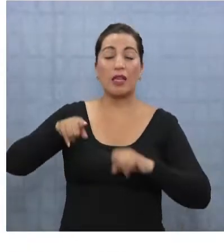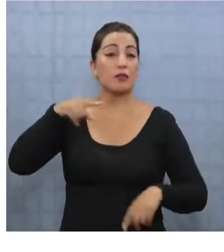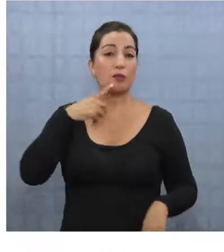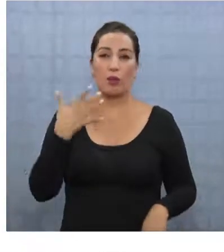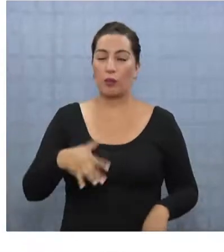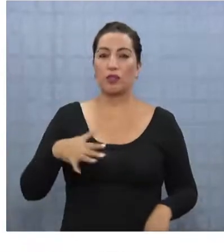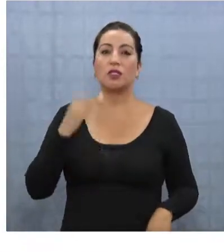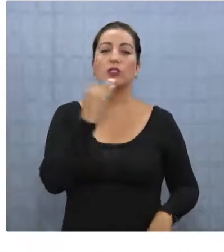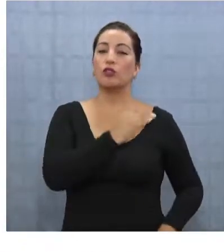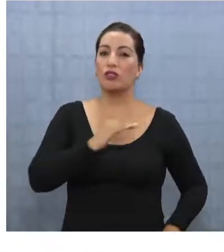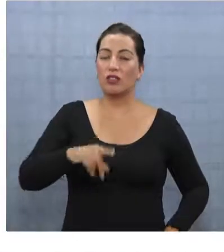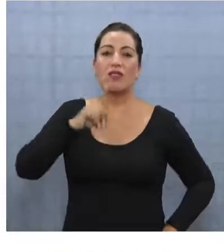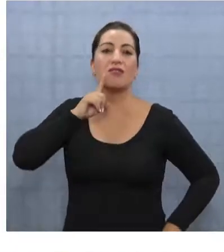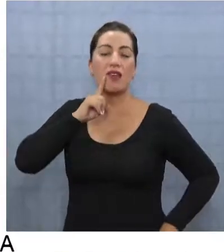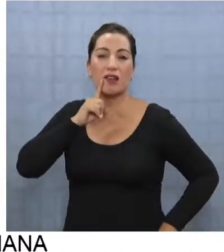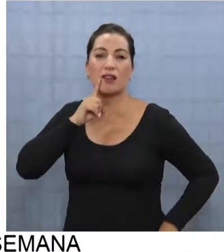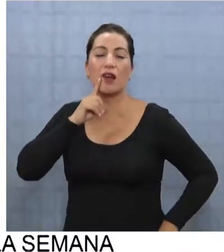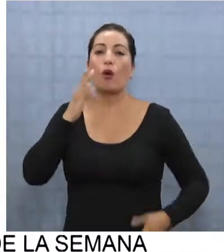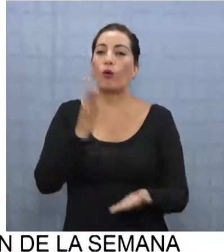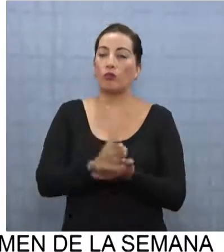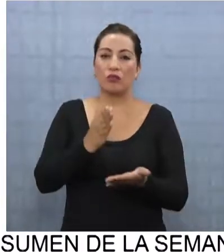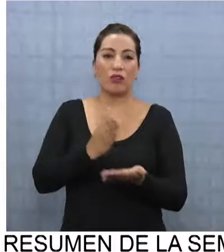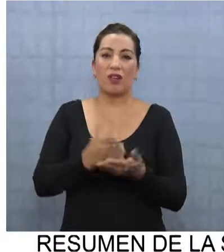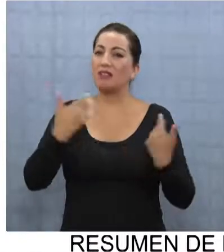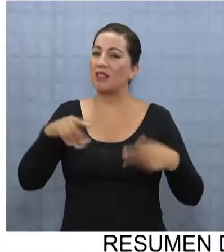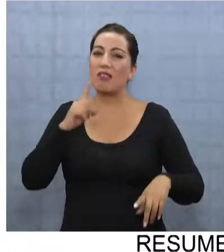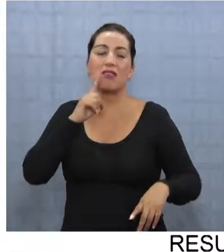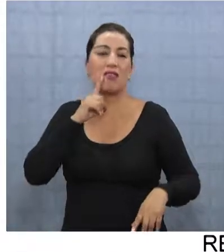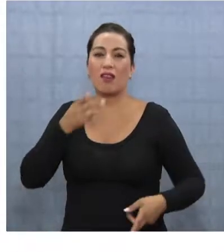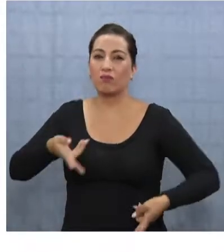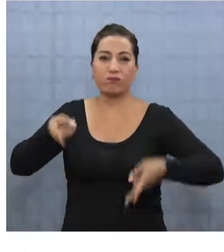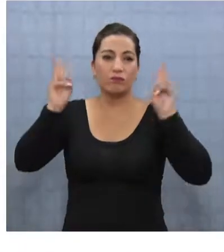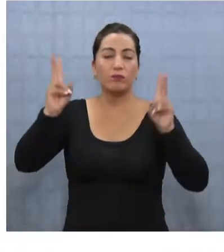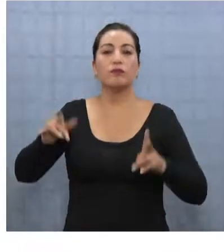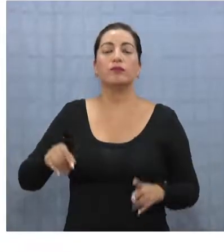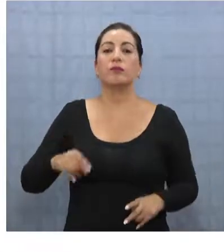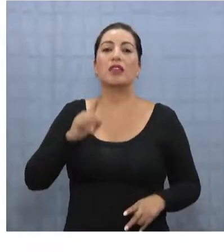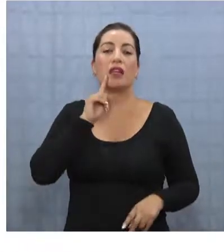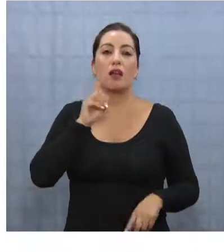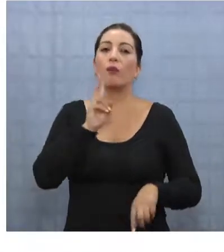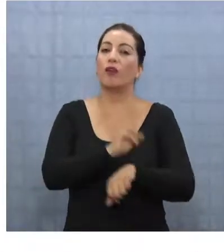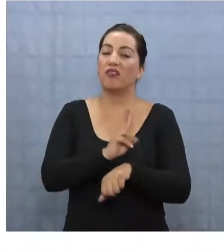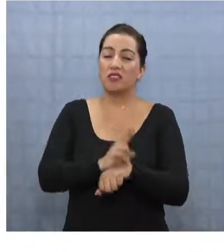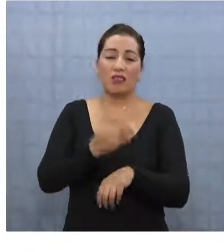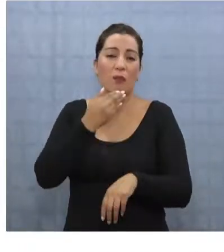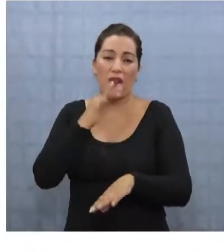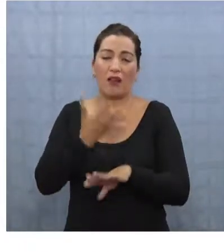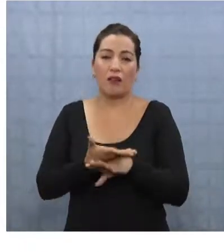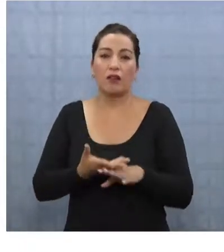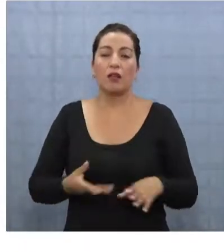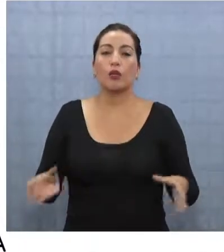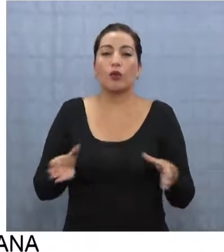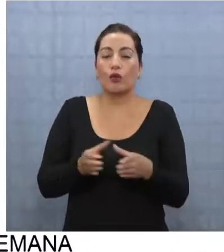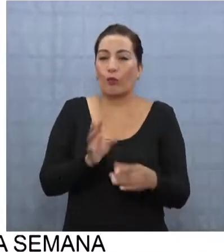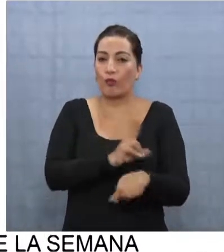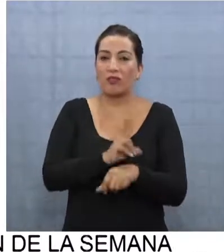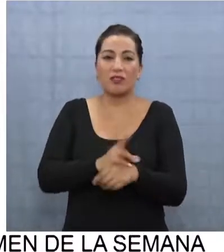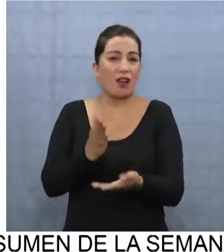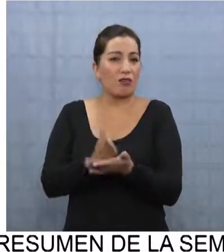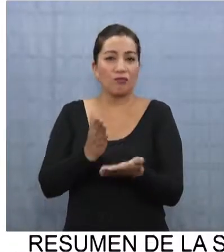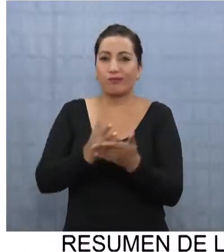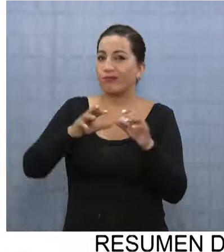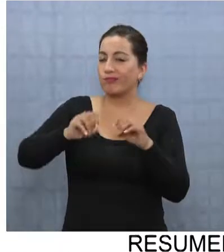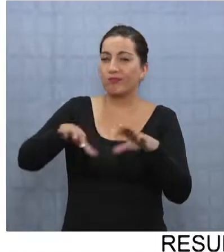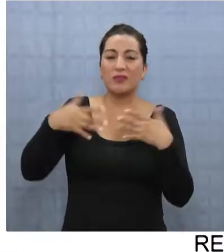la prioridad hoy día es que efectivamente los niños tengan un colegio local ya está dado, está habilitado, tengan los profesores que también están, la planta